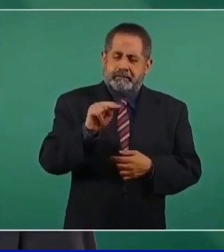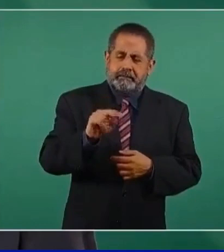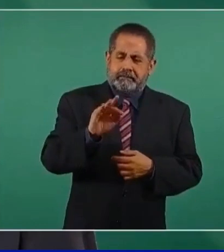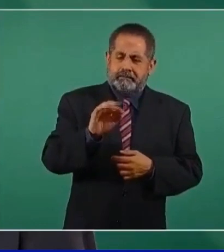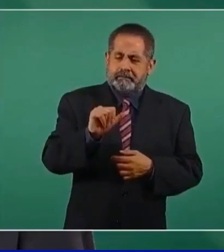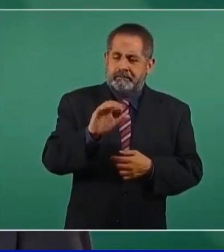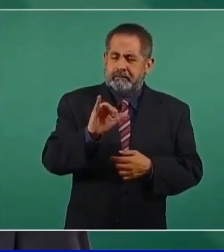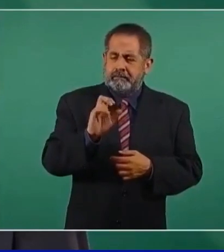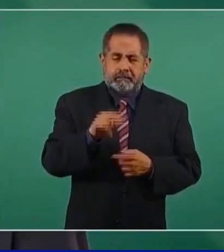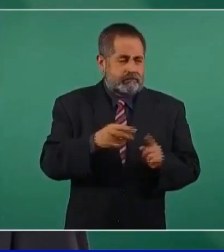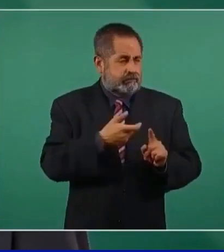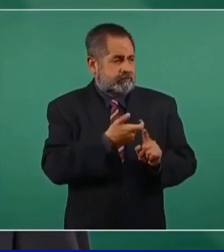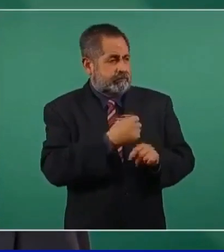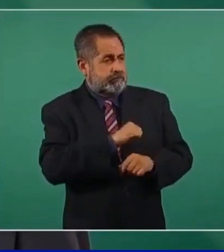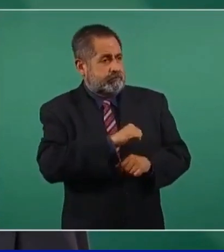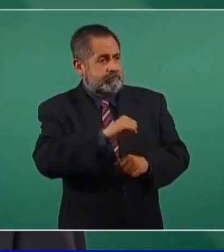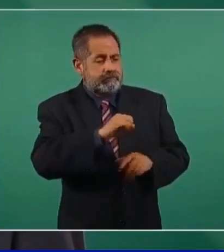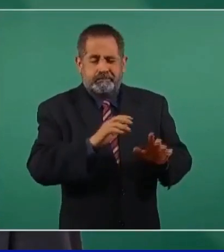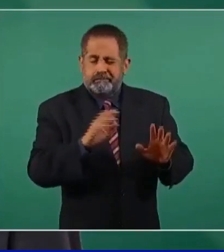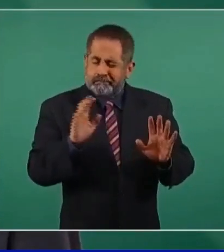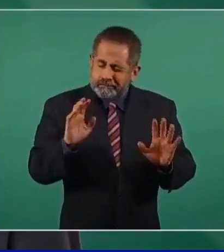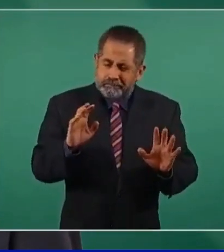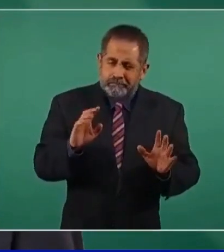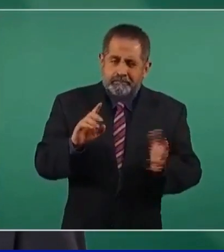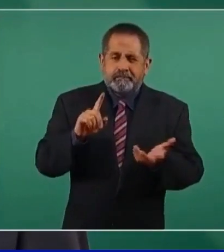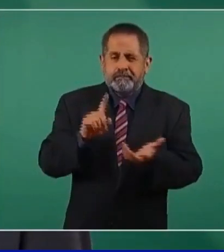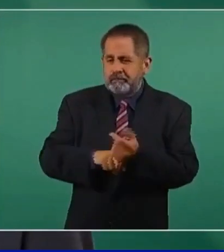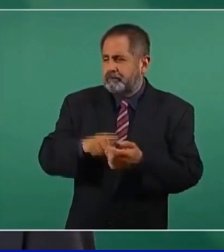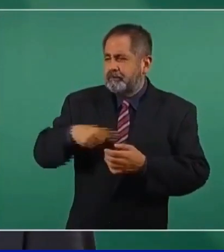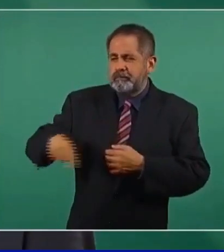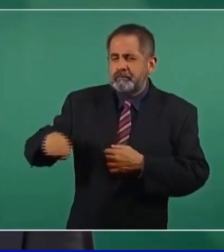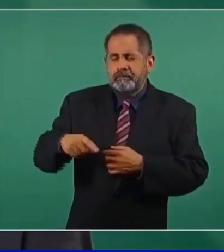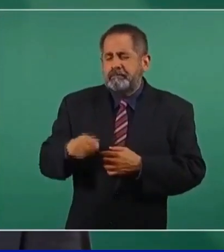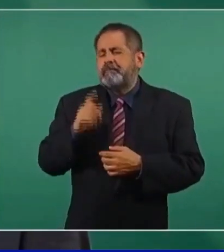pero coloquialmente